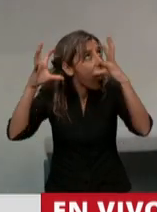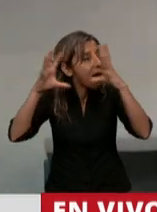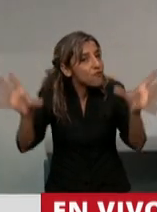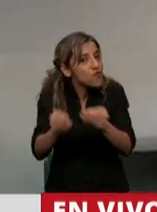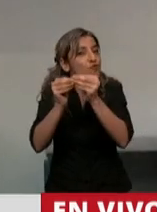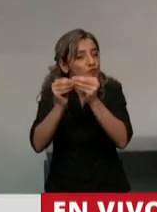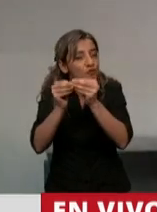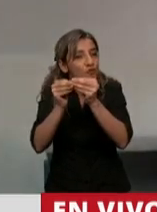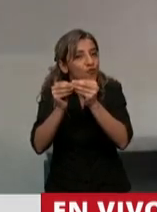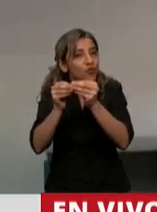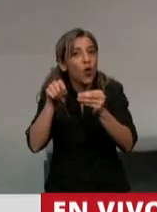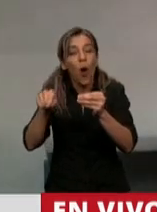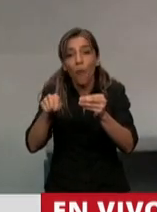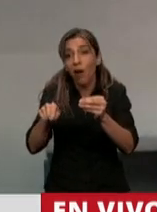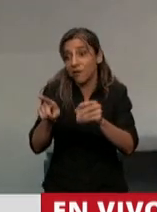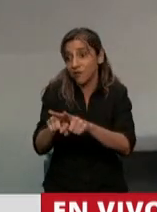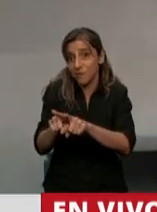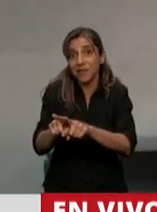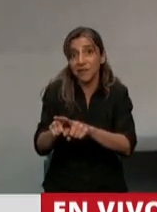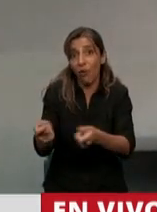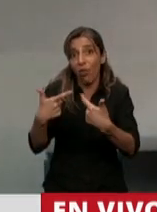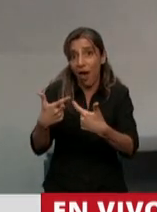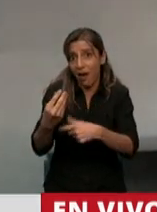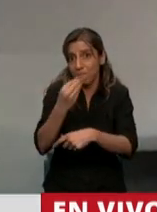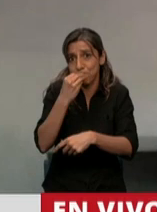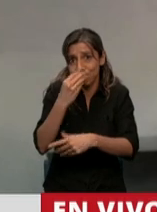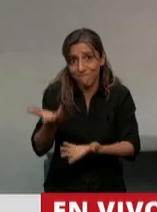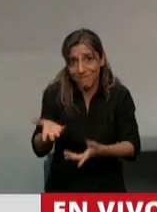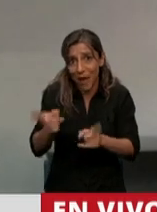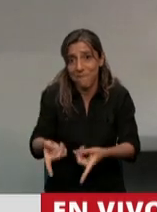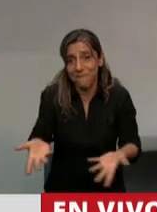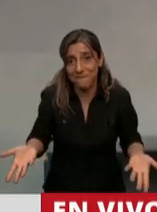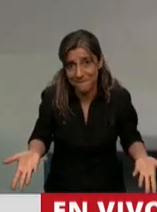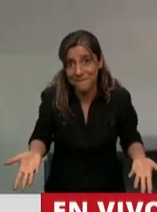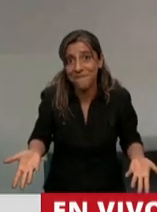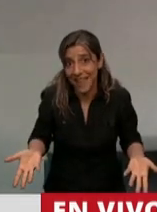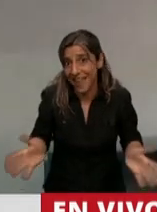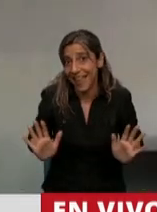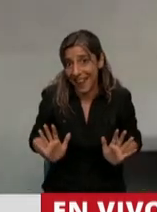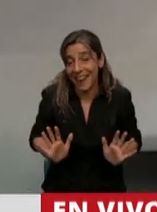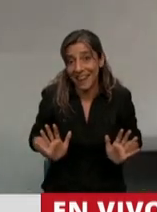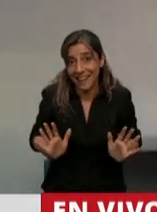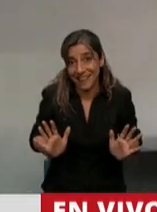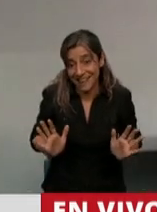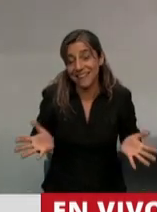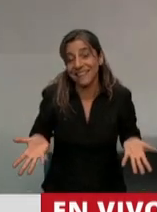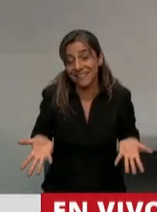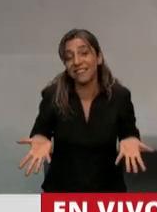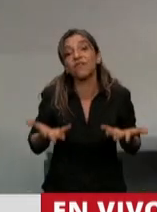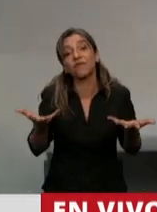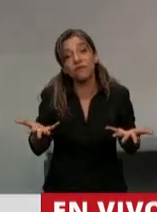Presidente, y vaya si esta superficie a la que nos estamos refiriendo expresa